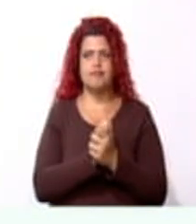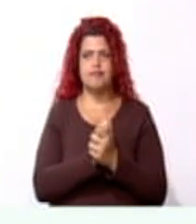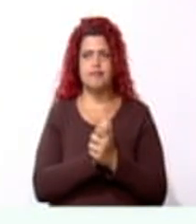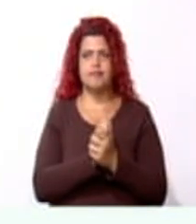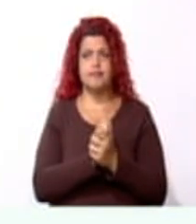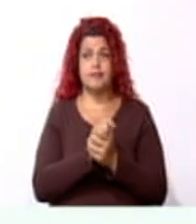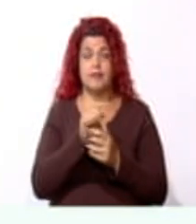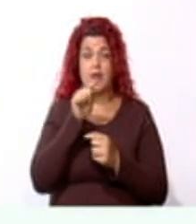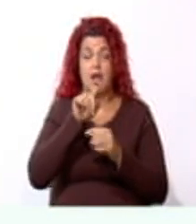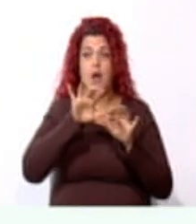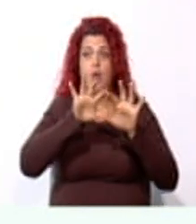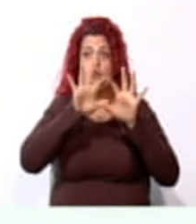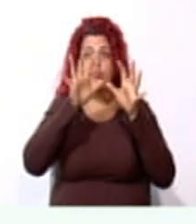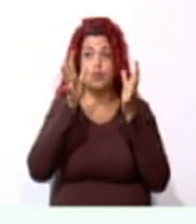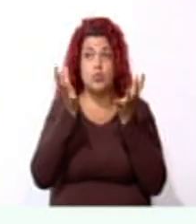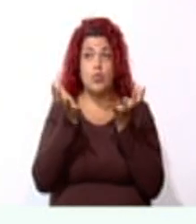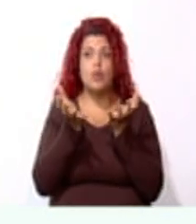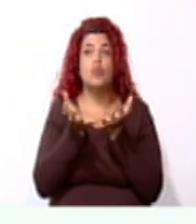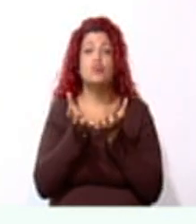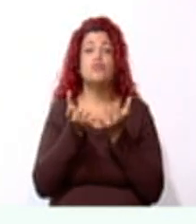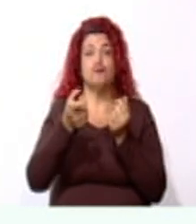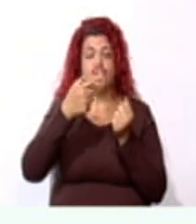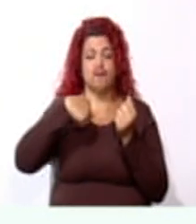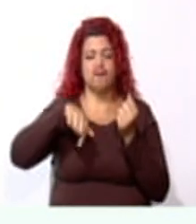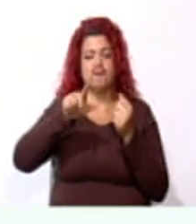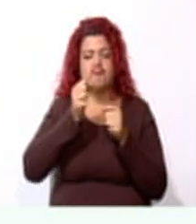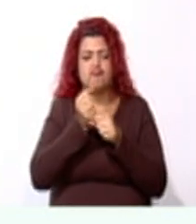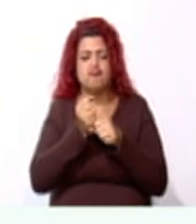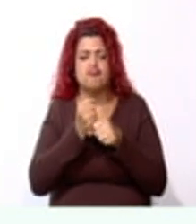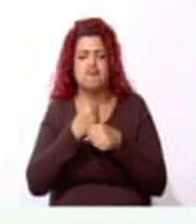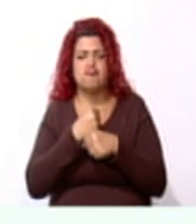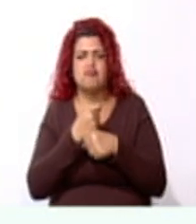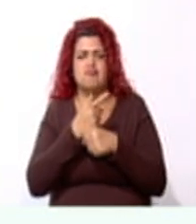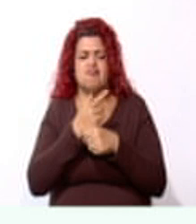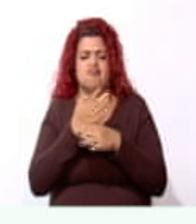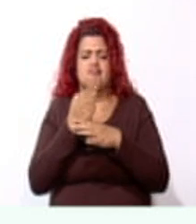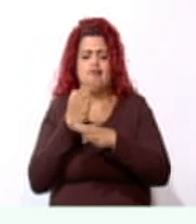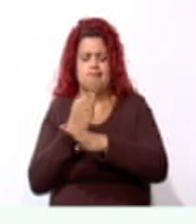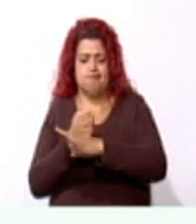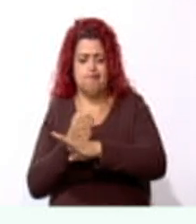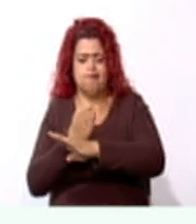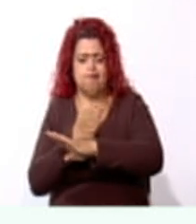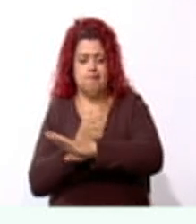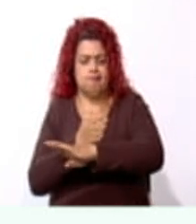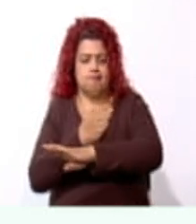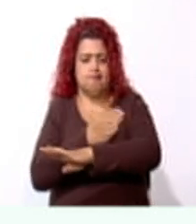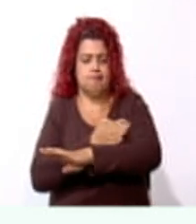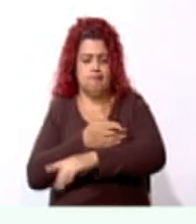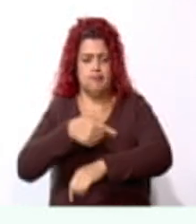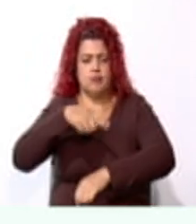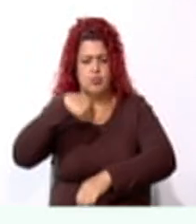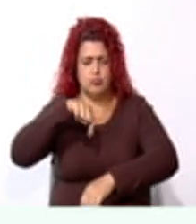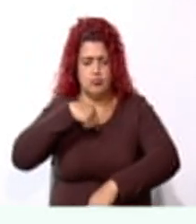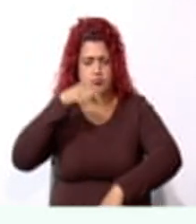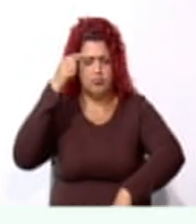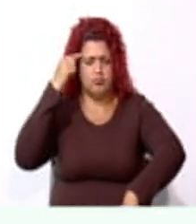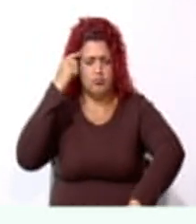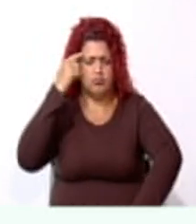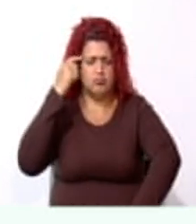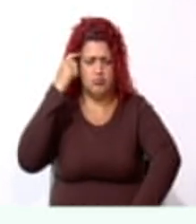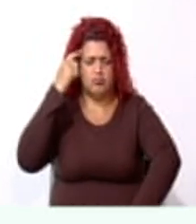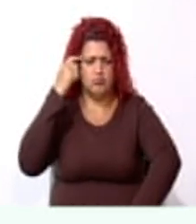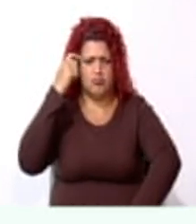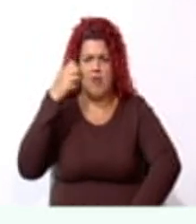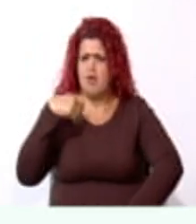El mundo que hemos creado es un proceso de nuestro pensamiento. No